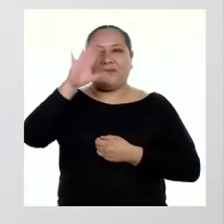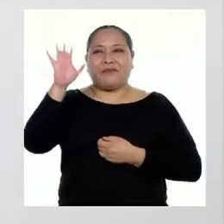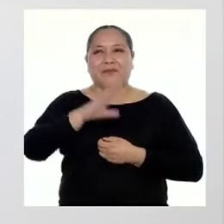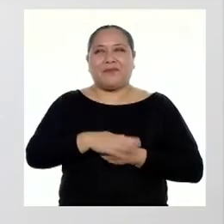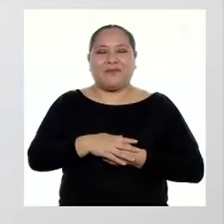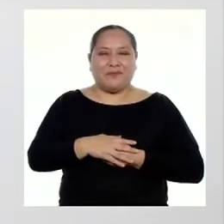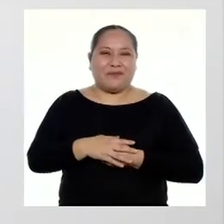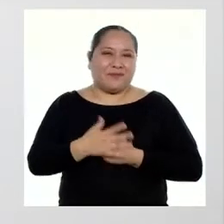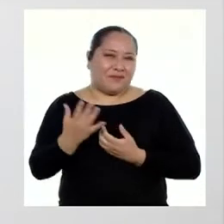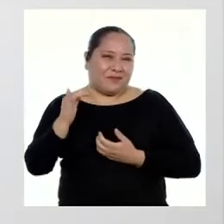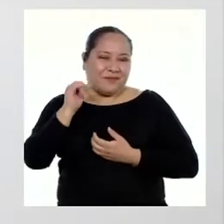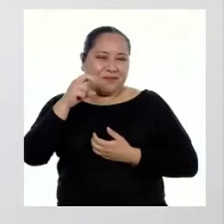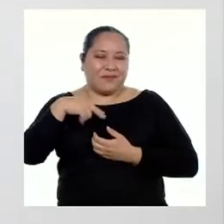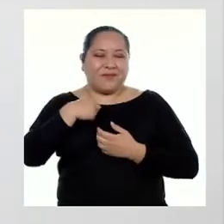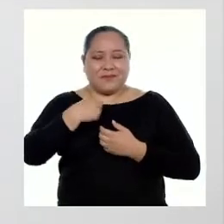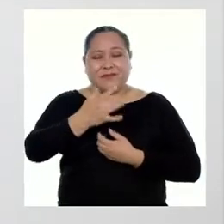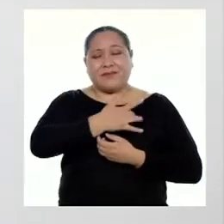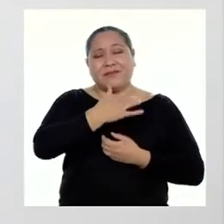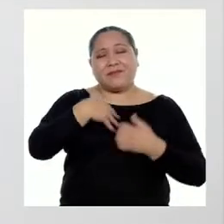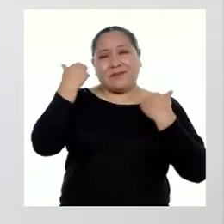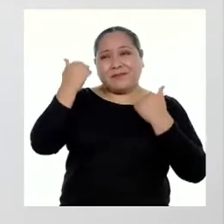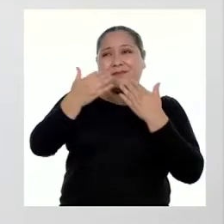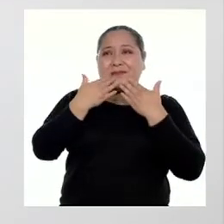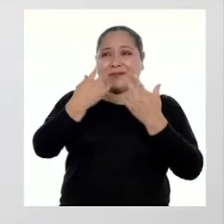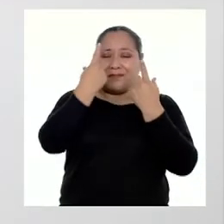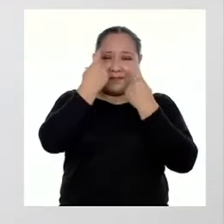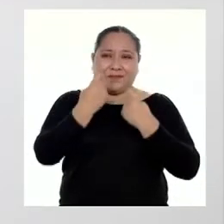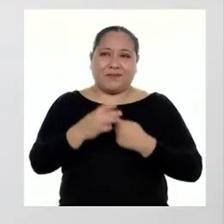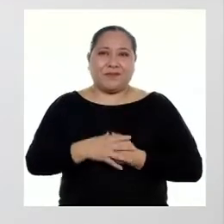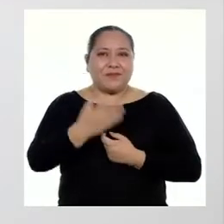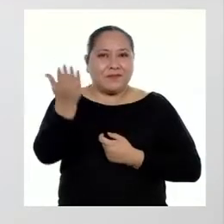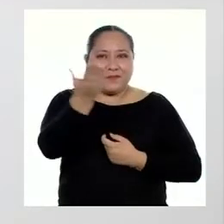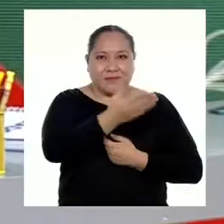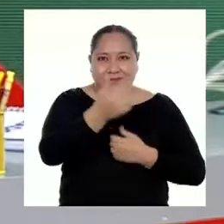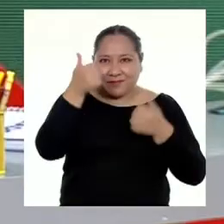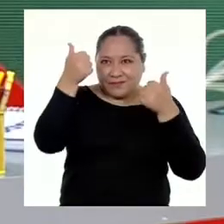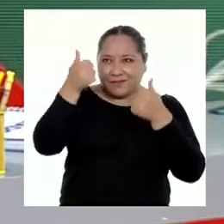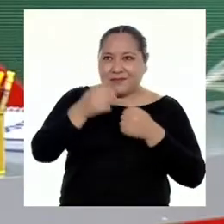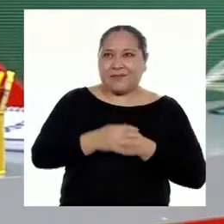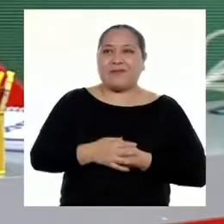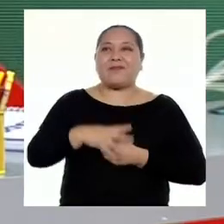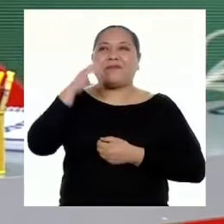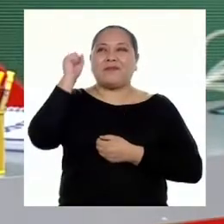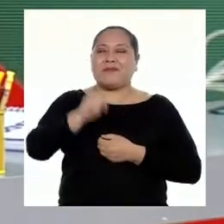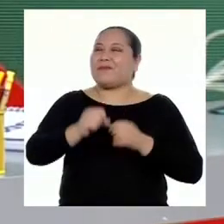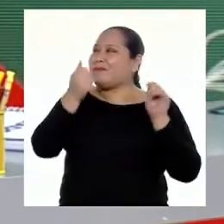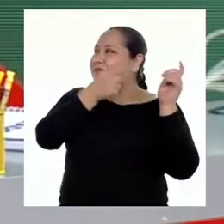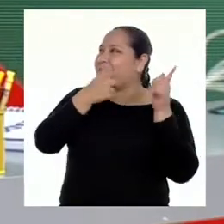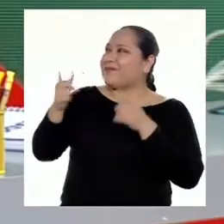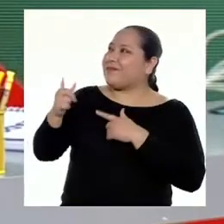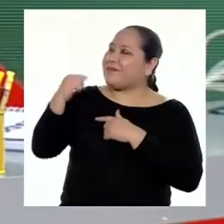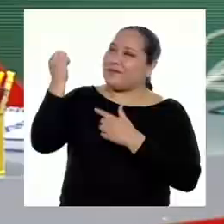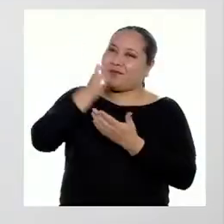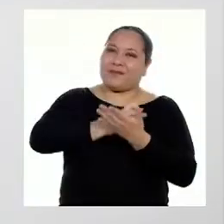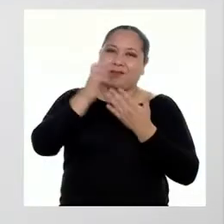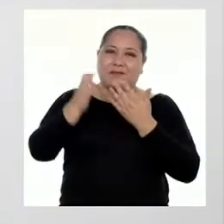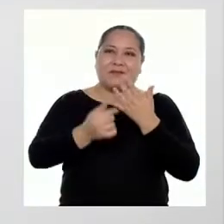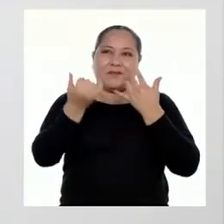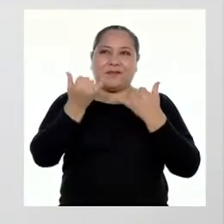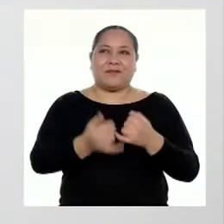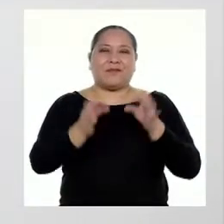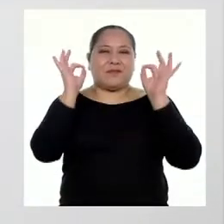Yanira, yo me siento bastante bien. Gracias por preguntar. ¿Ustedes también? Sí, estamos listos para el programa de hoy.